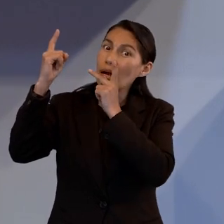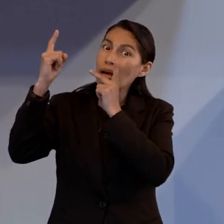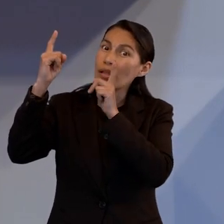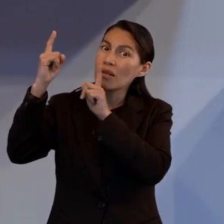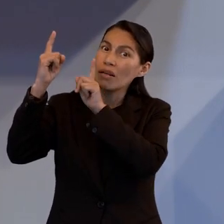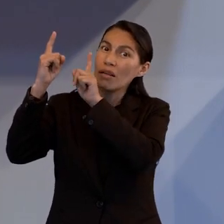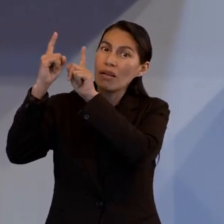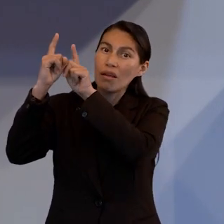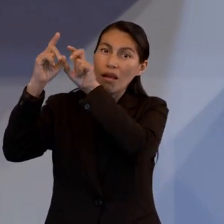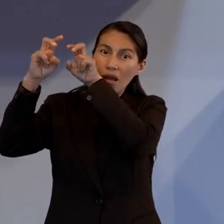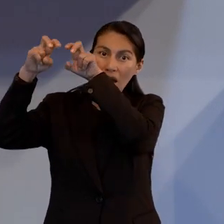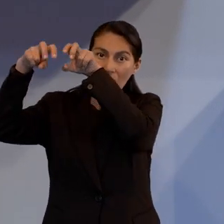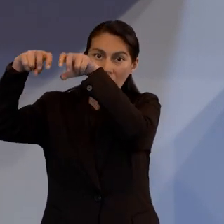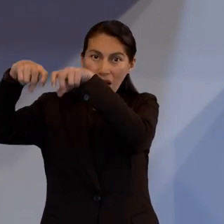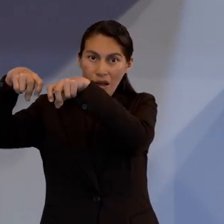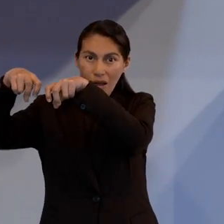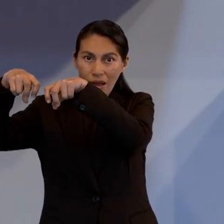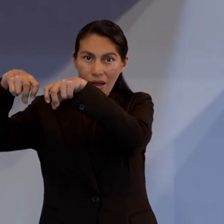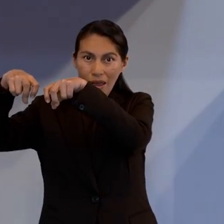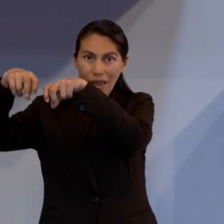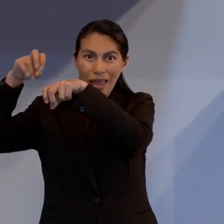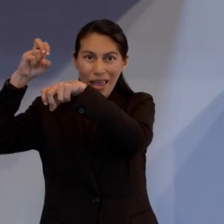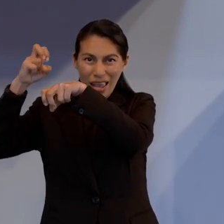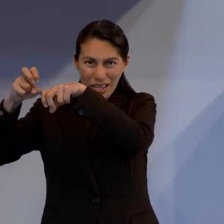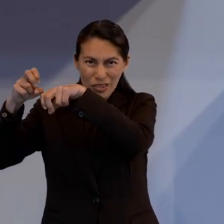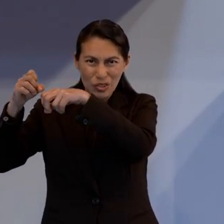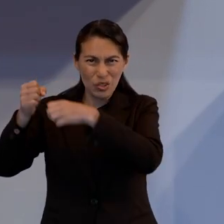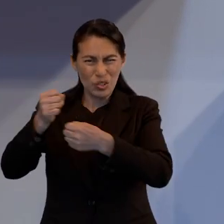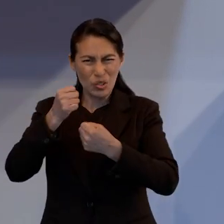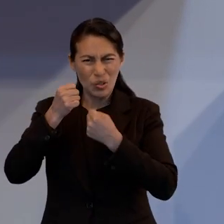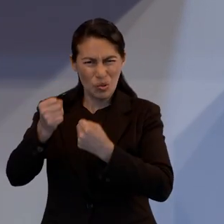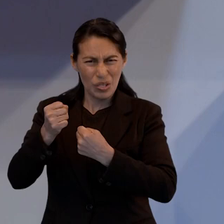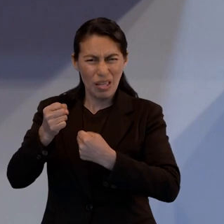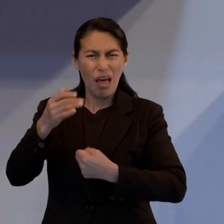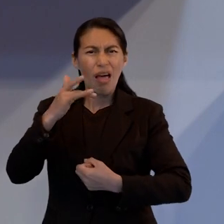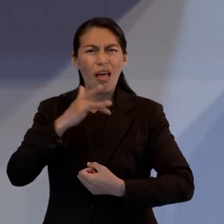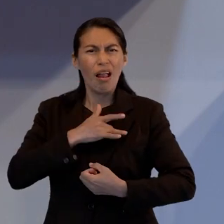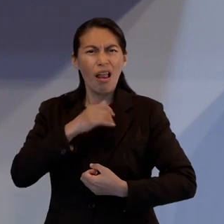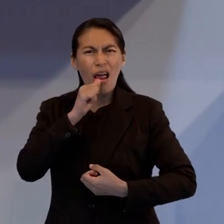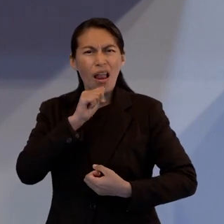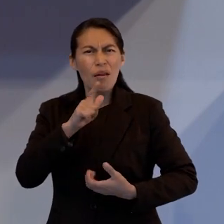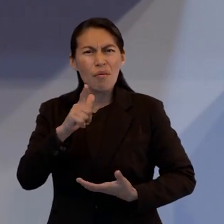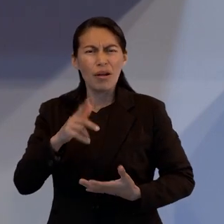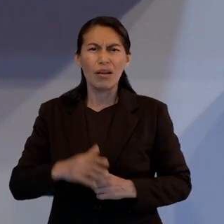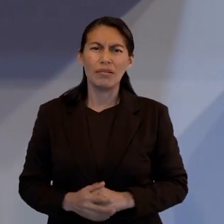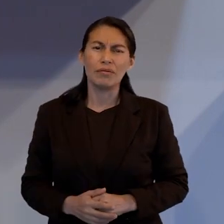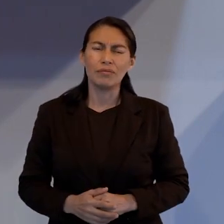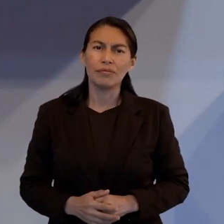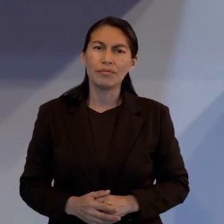es el ancla del alma. ¿Qué tal cómo